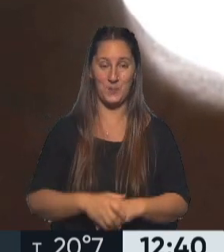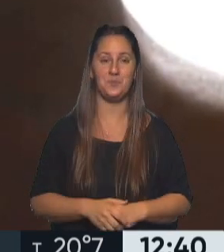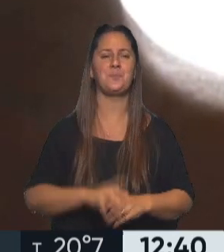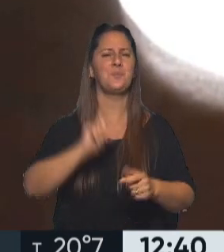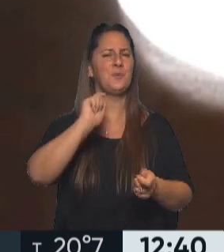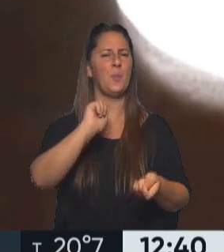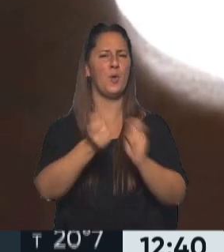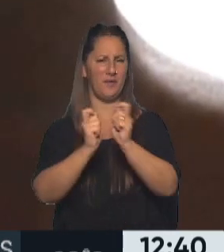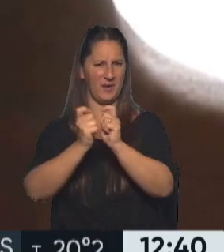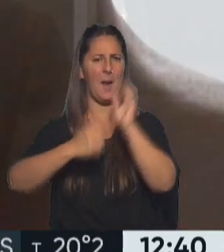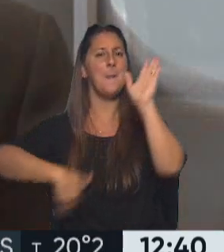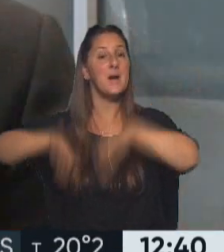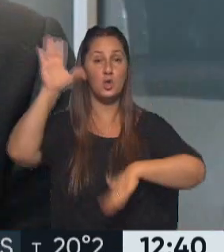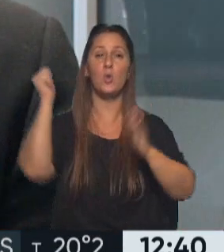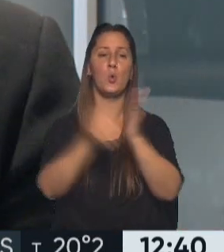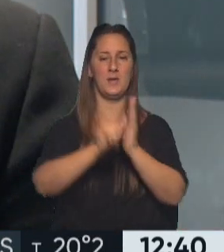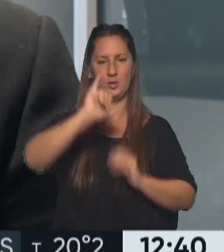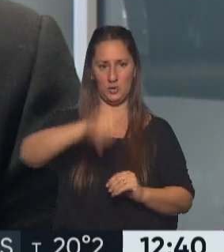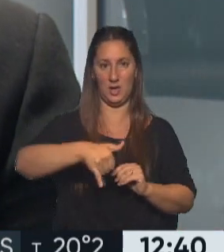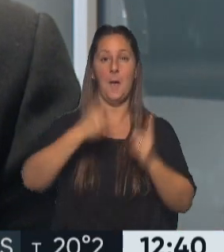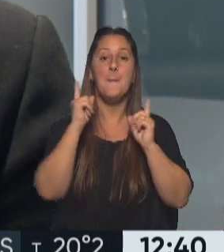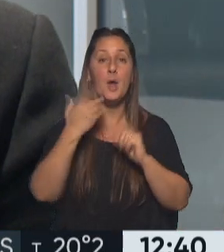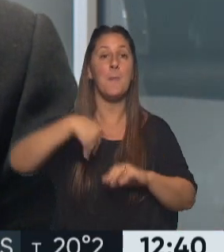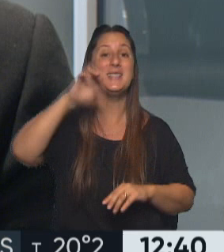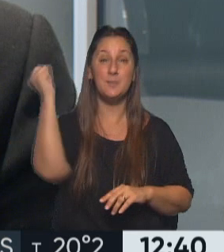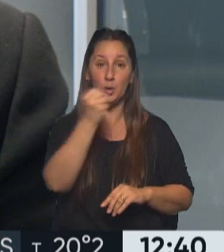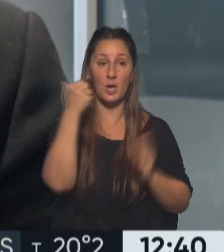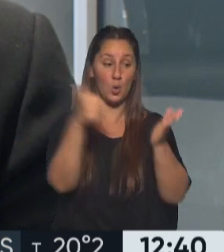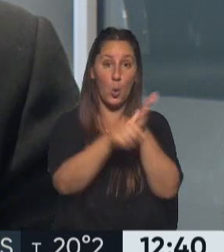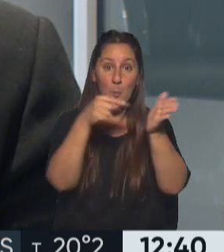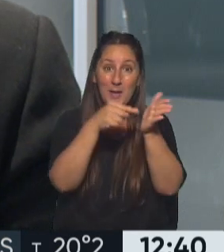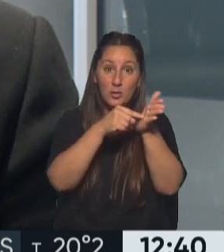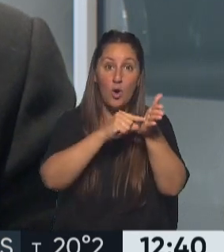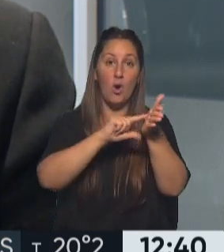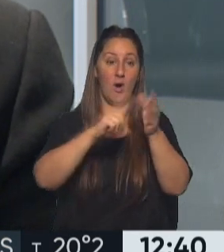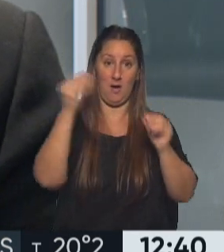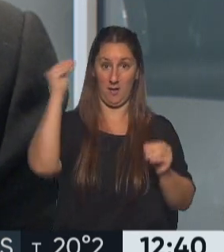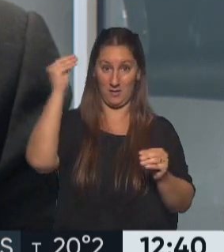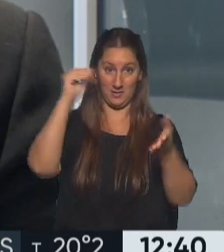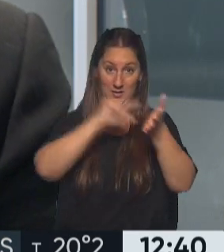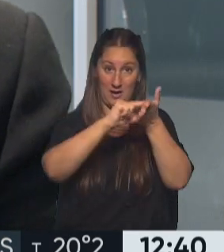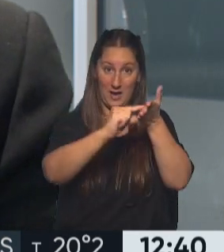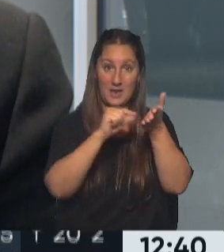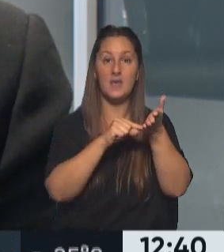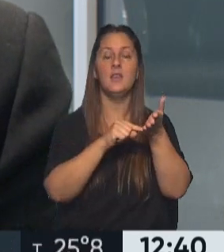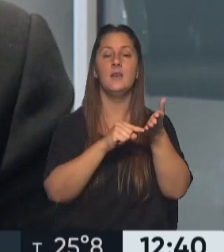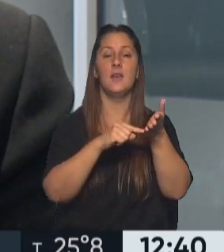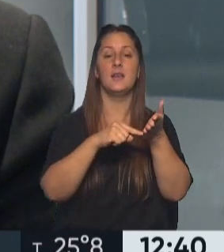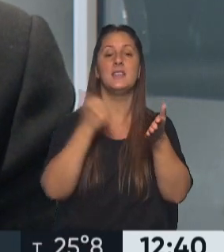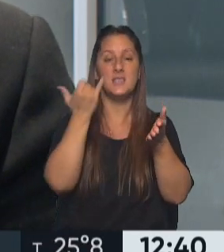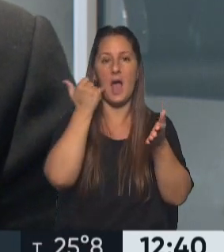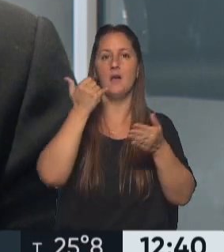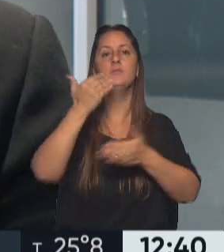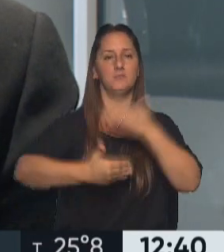modificar la mayoría de los documentos. Lo más importante es que el documento nacional de identidad, en su formato físico y en su formato disponible en Mi Argentina,